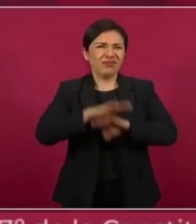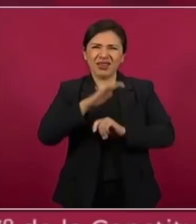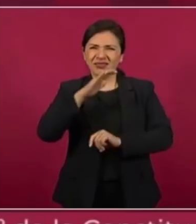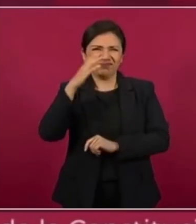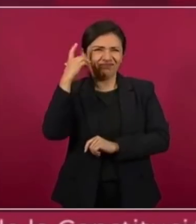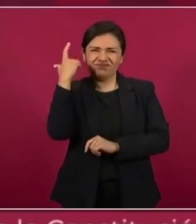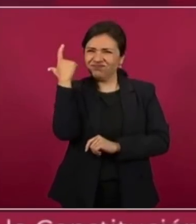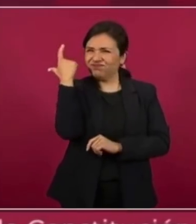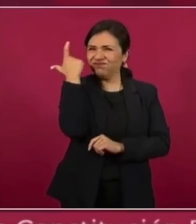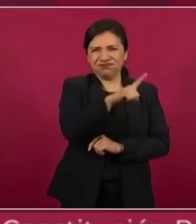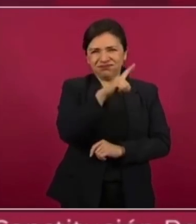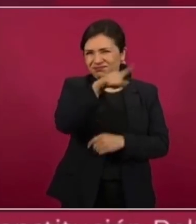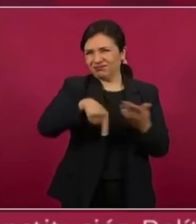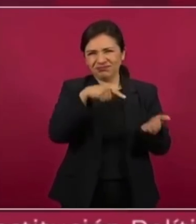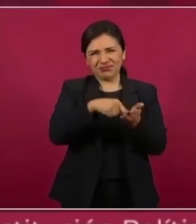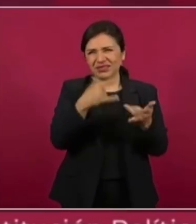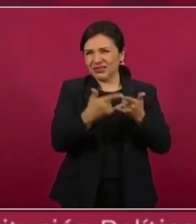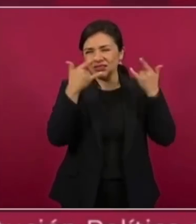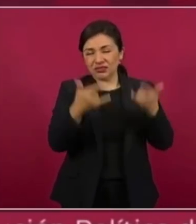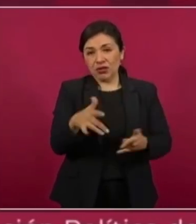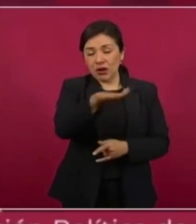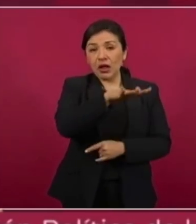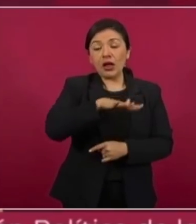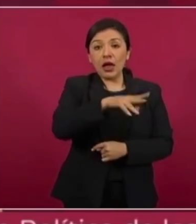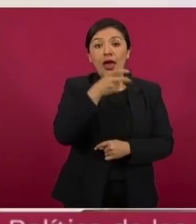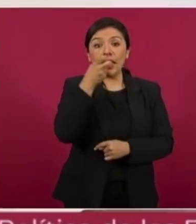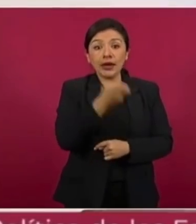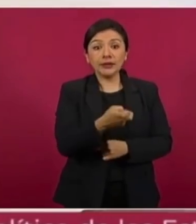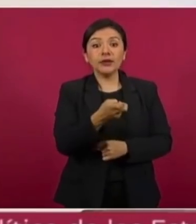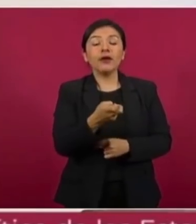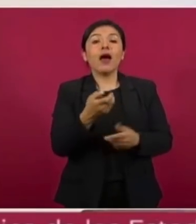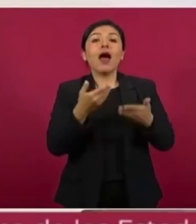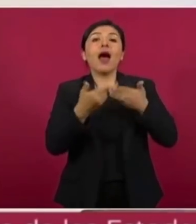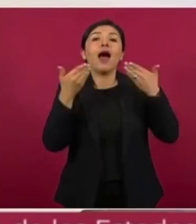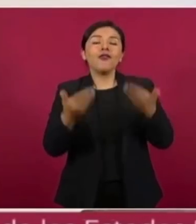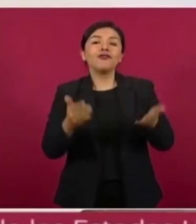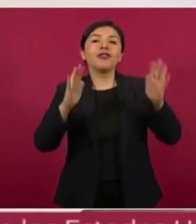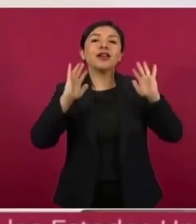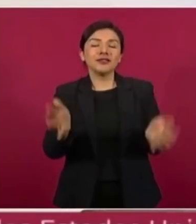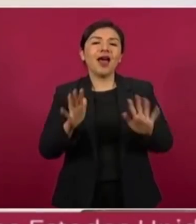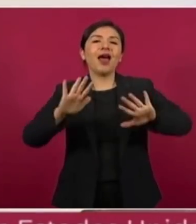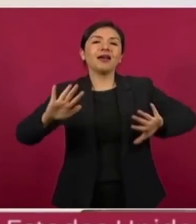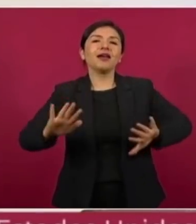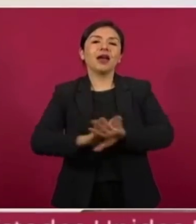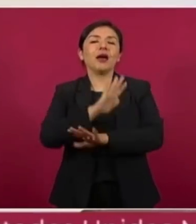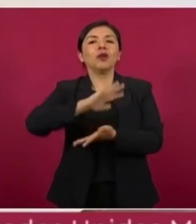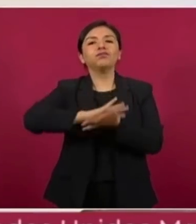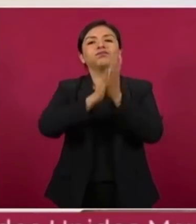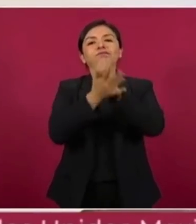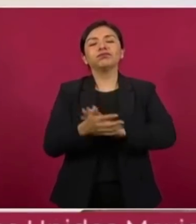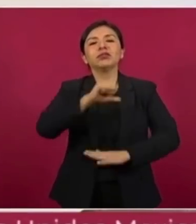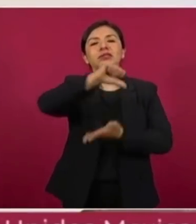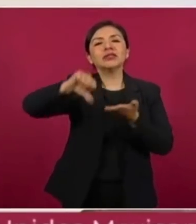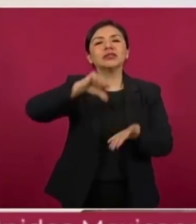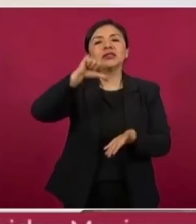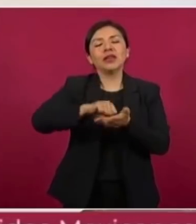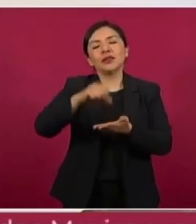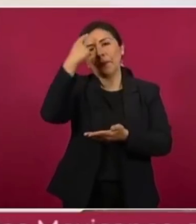está convertida en un centro de